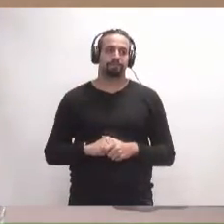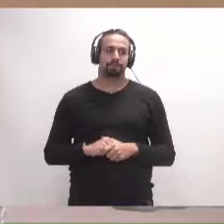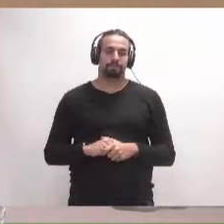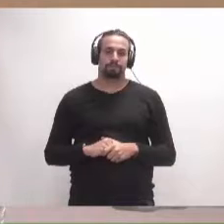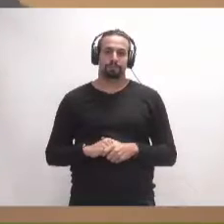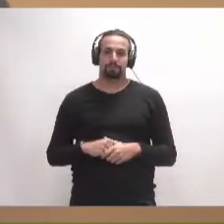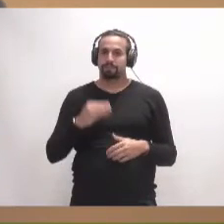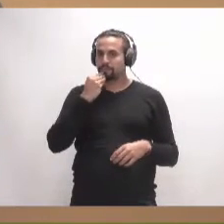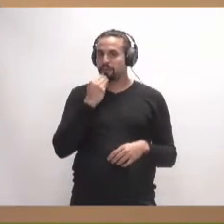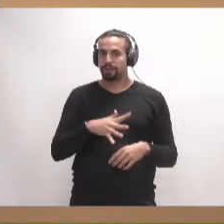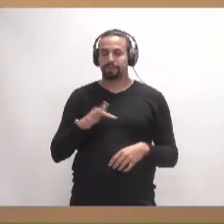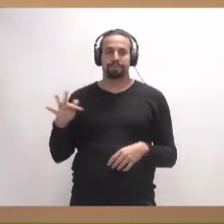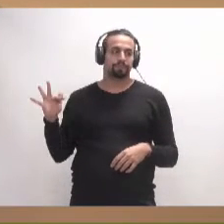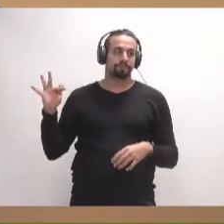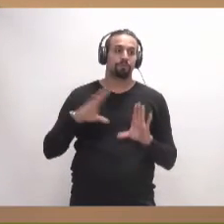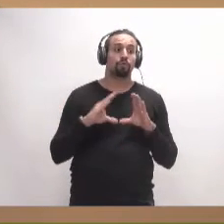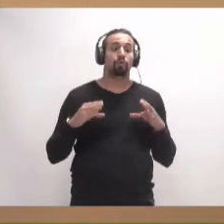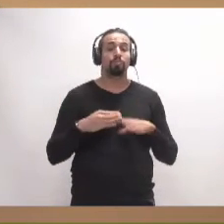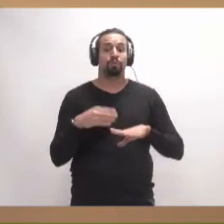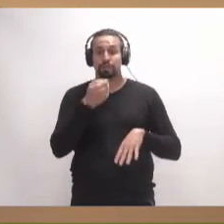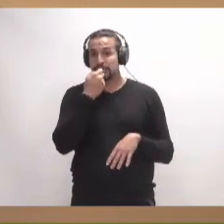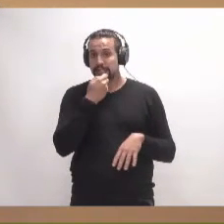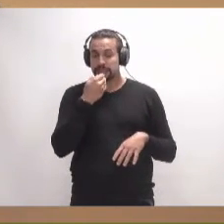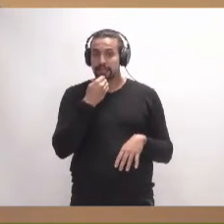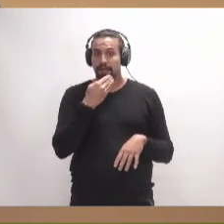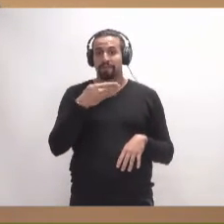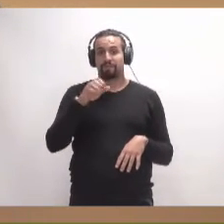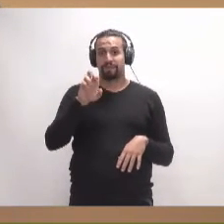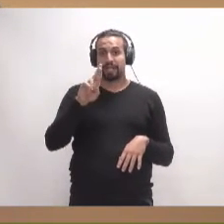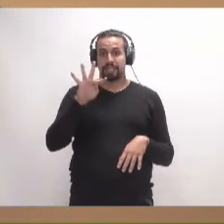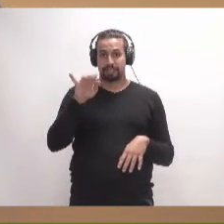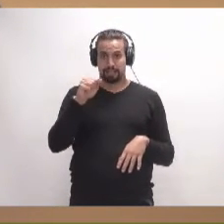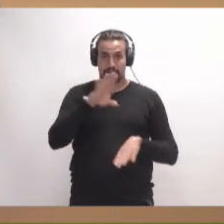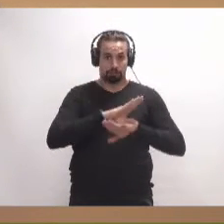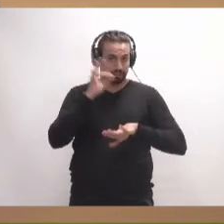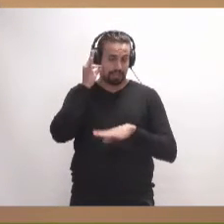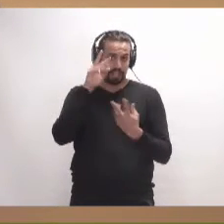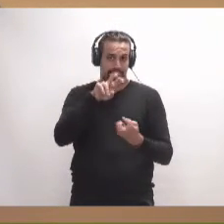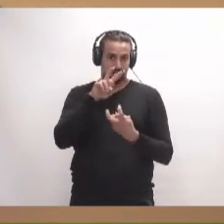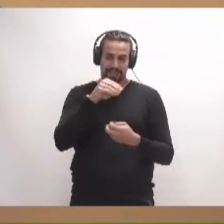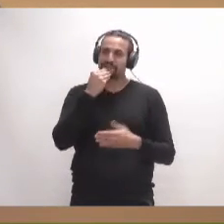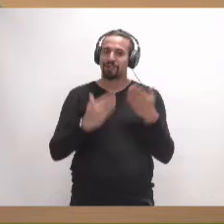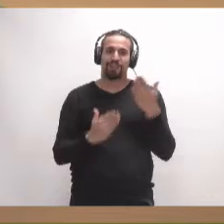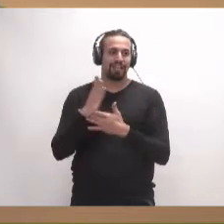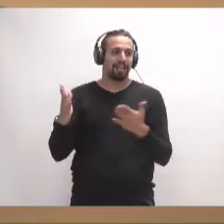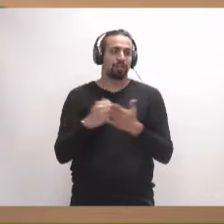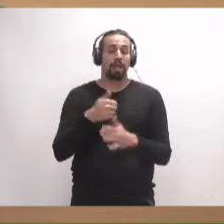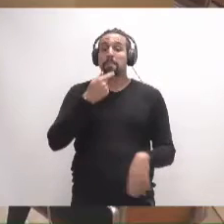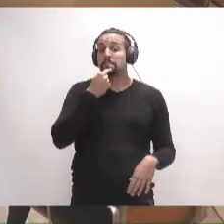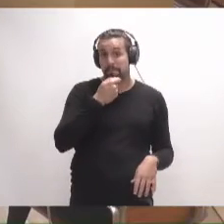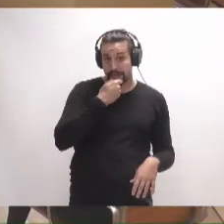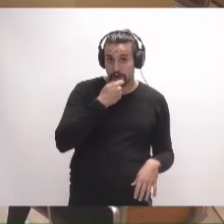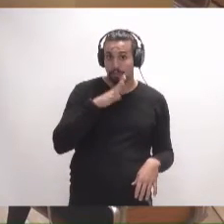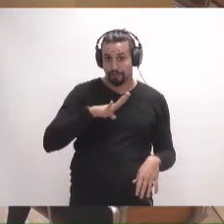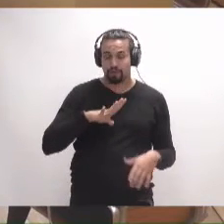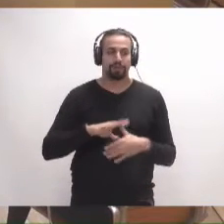Muy bien. Tiene la palabra, por el Grupo Socialista, Berta Pérez, consejera de Hacienda. Buenos días a todos y a El micro, por favor.